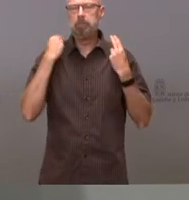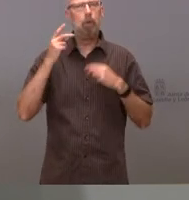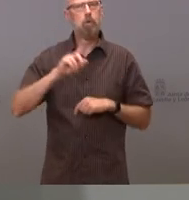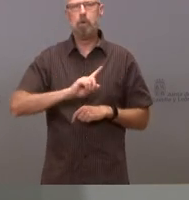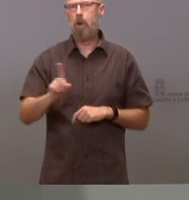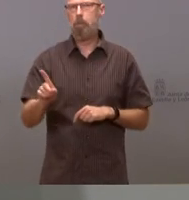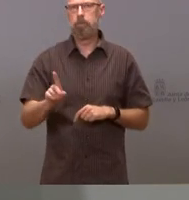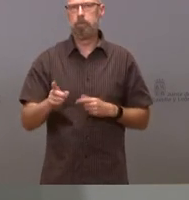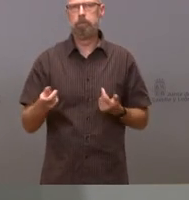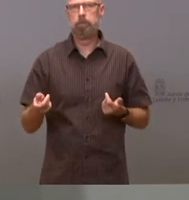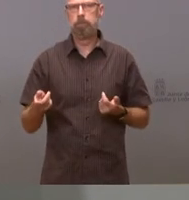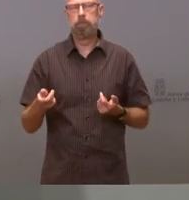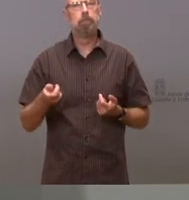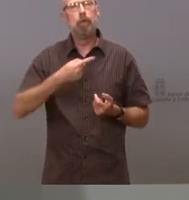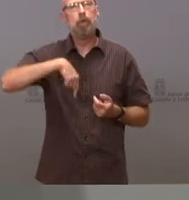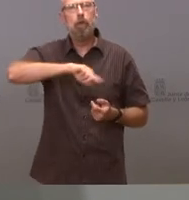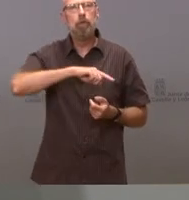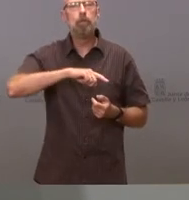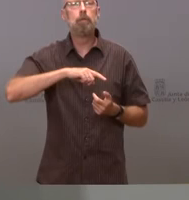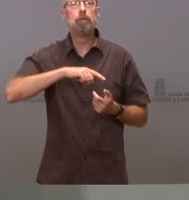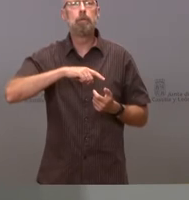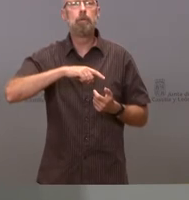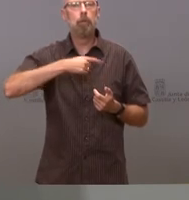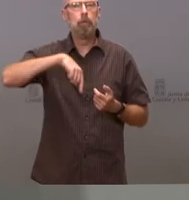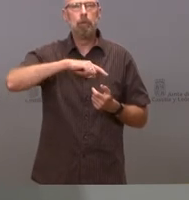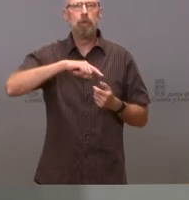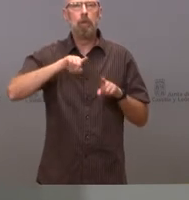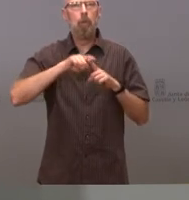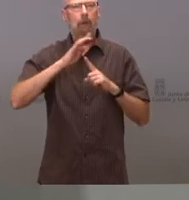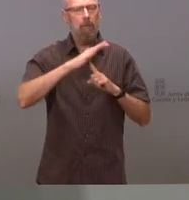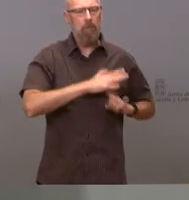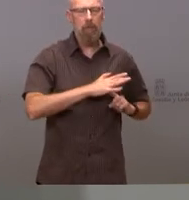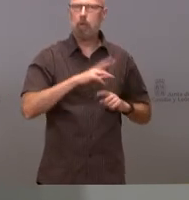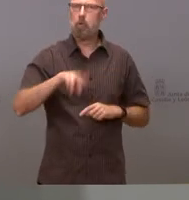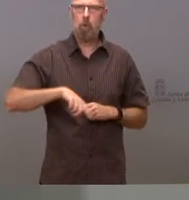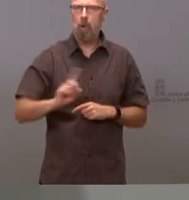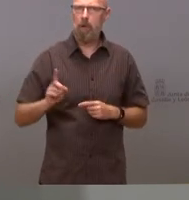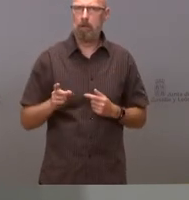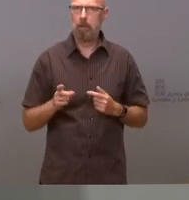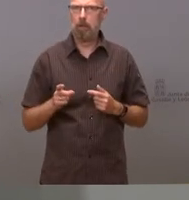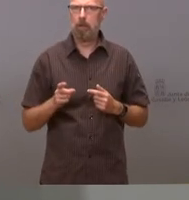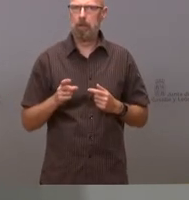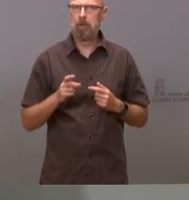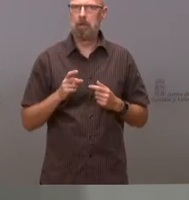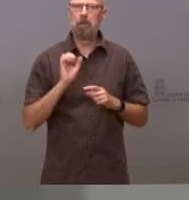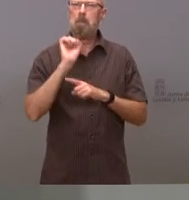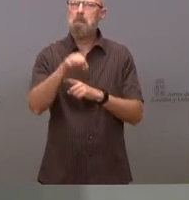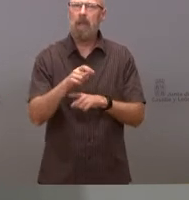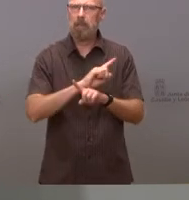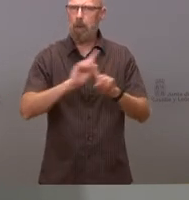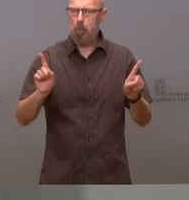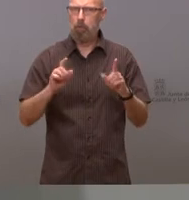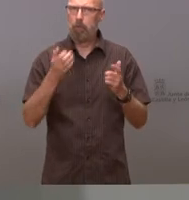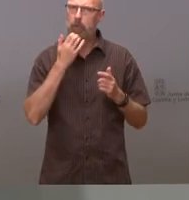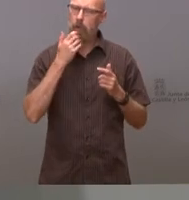nosotros no vamos a ser menos que nadie no vamos a ser más que nadie pero esta